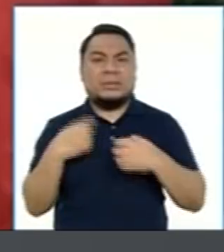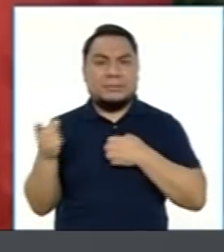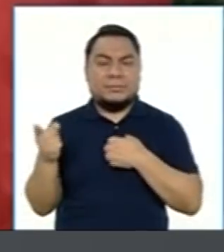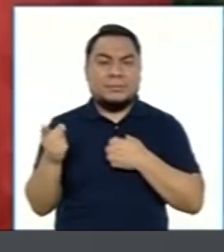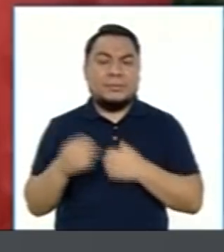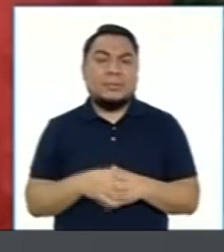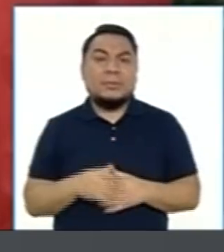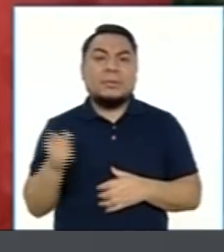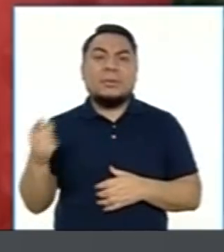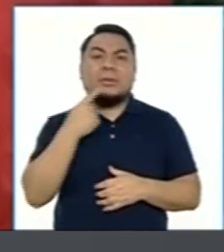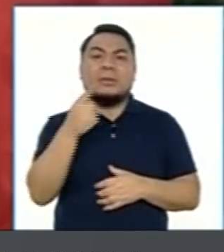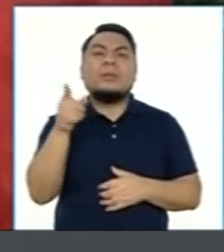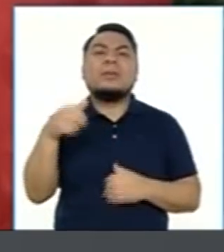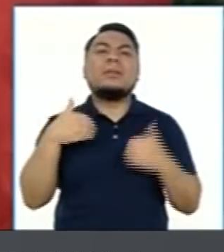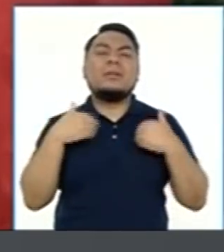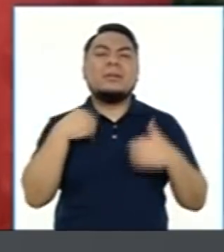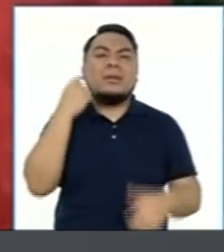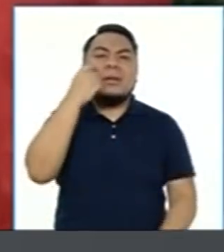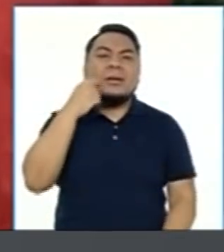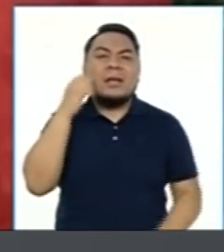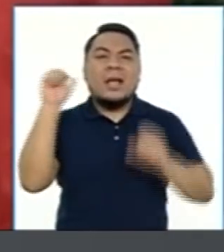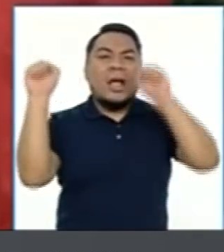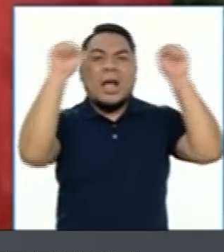Si tiene rasgos andinos.